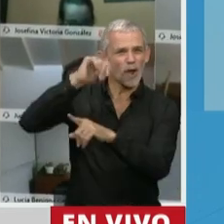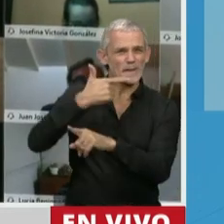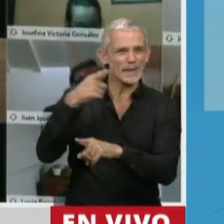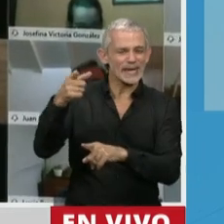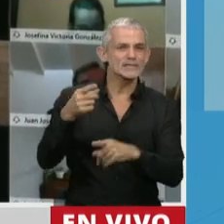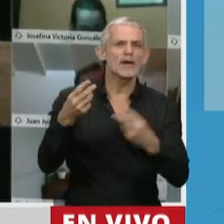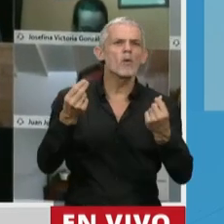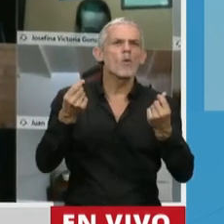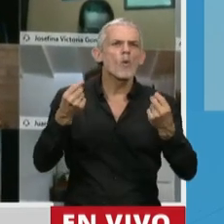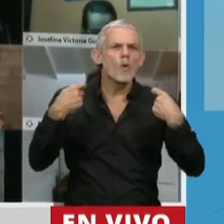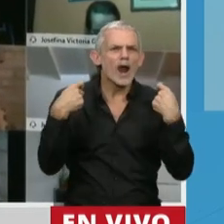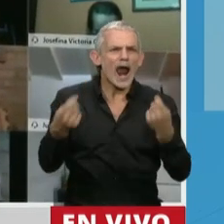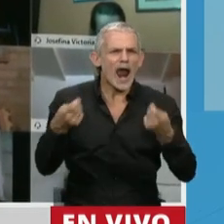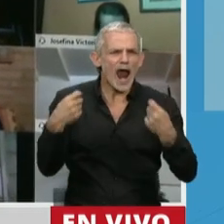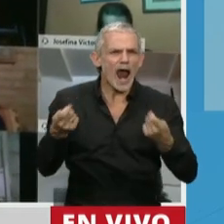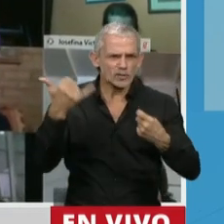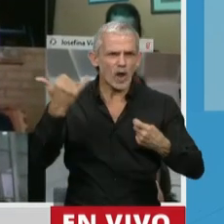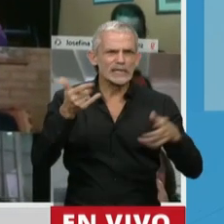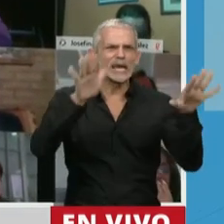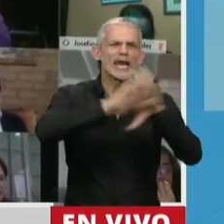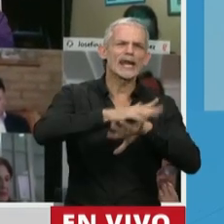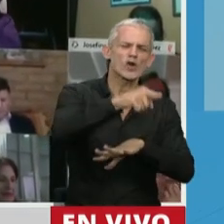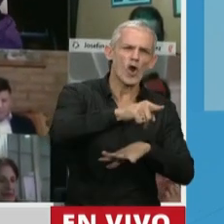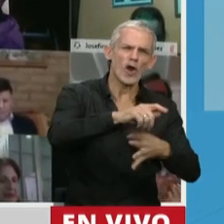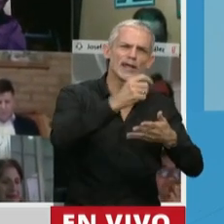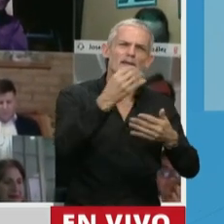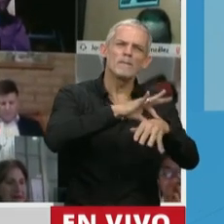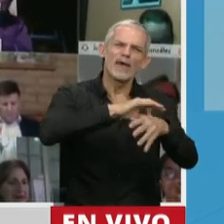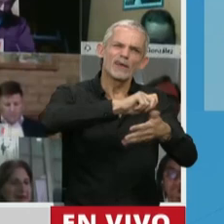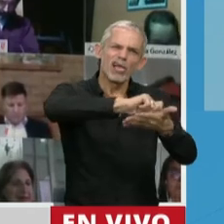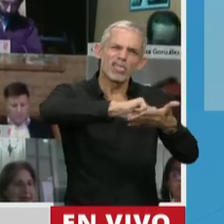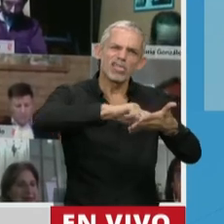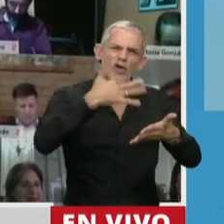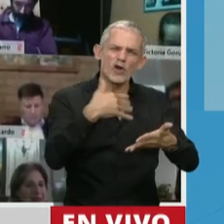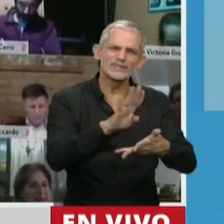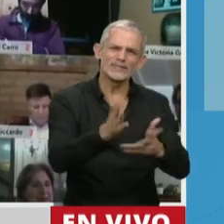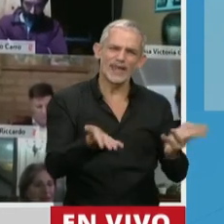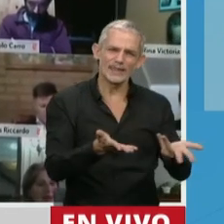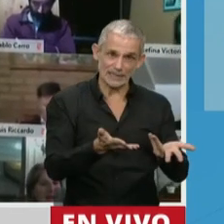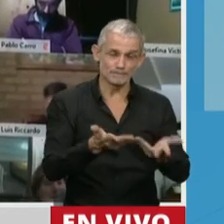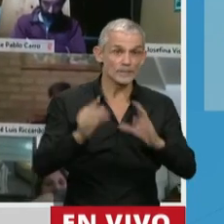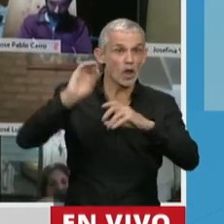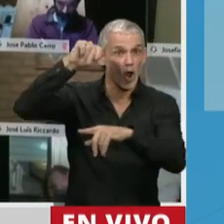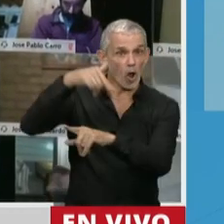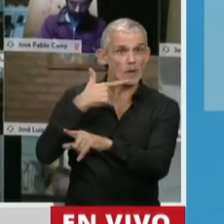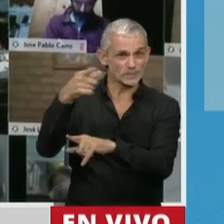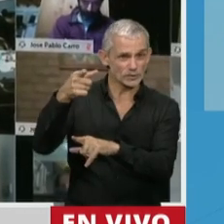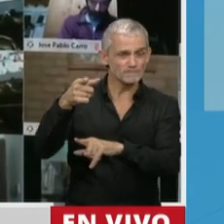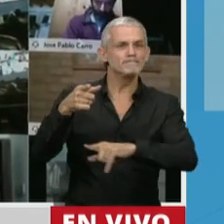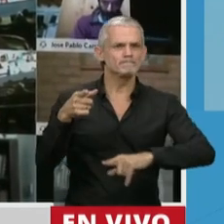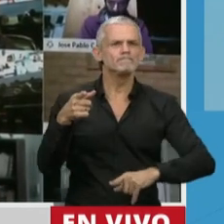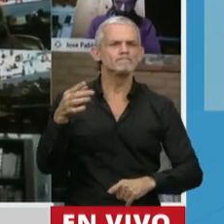costo económico que tienen estos errores. Que según la Organización Mundial de la Salud, vuelvo a citar la fuente,